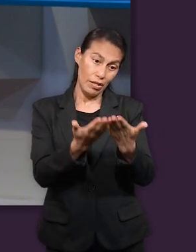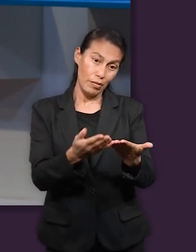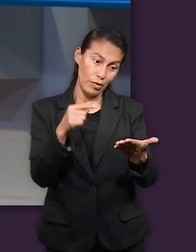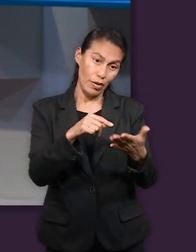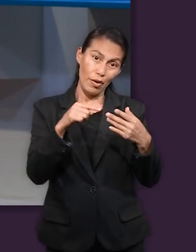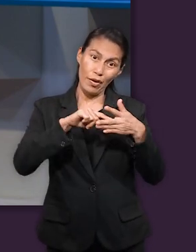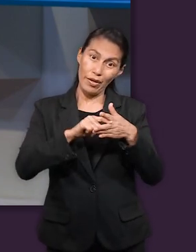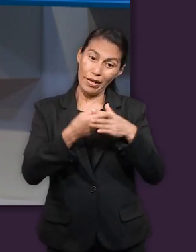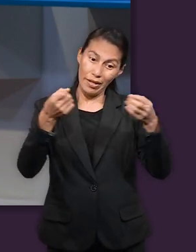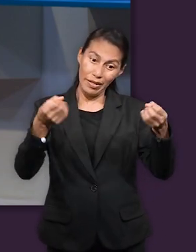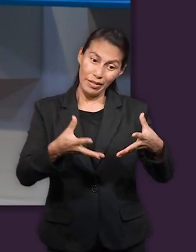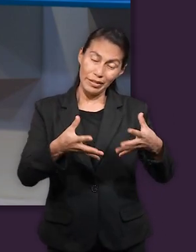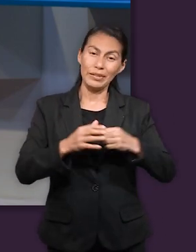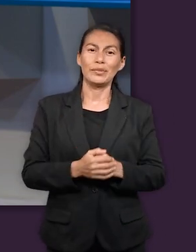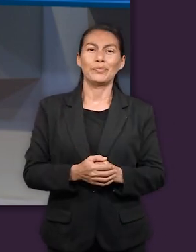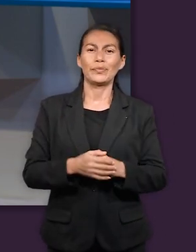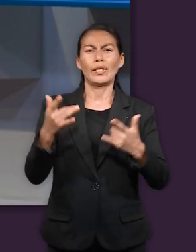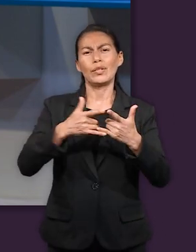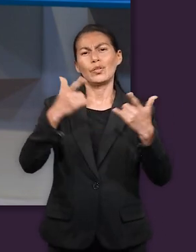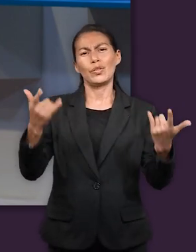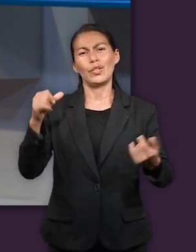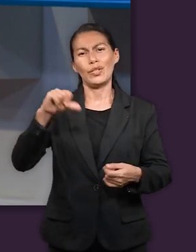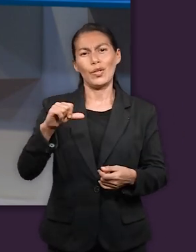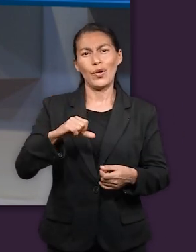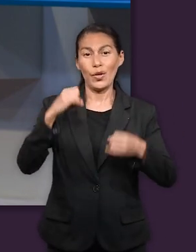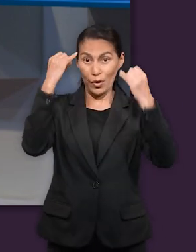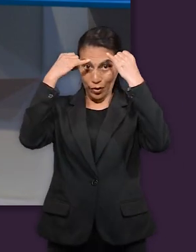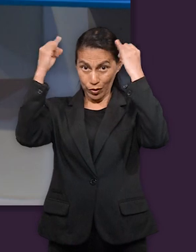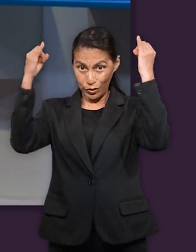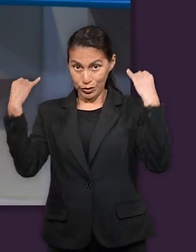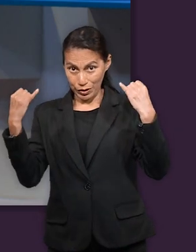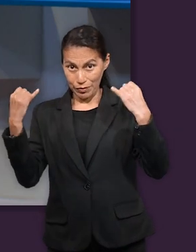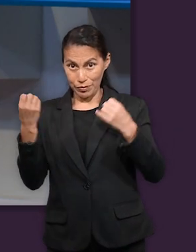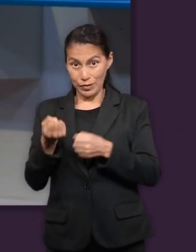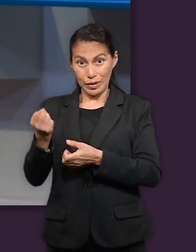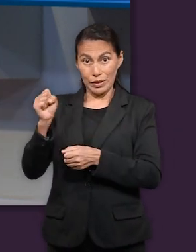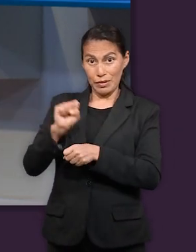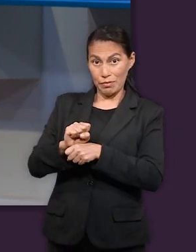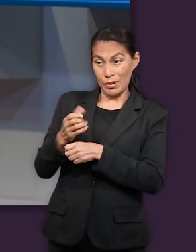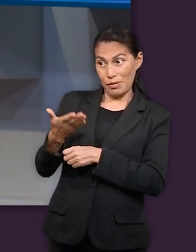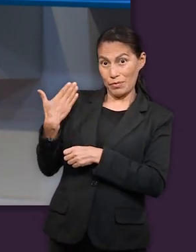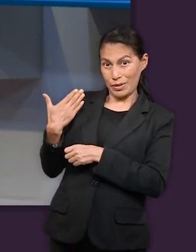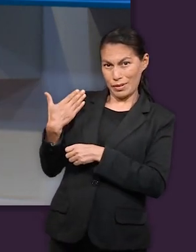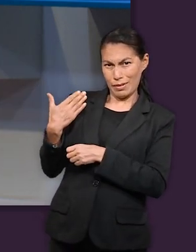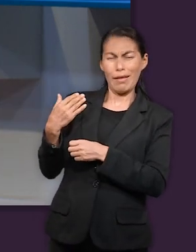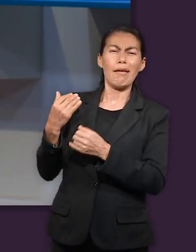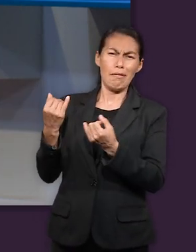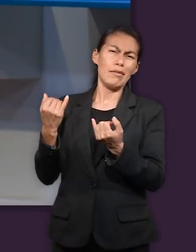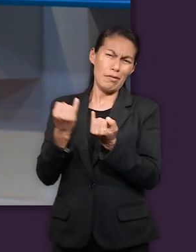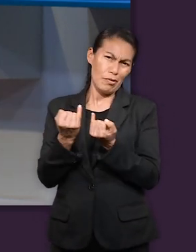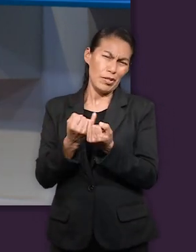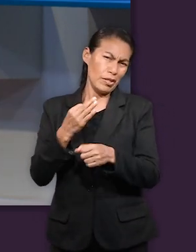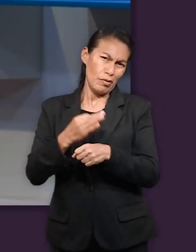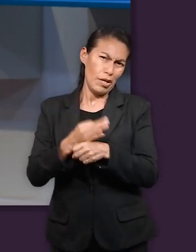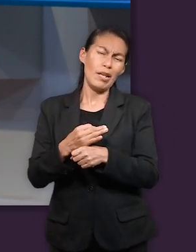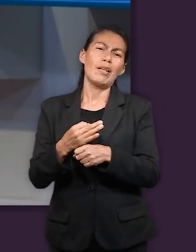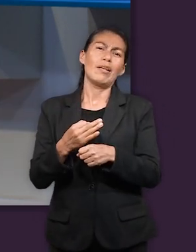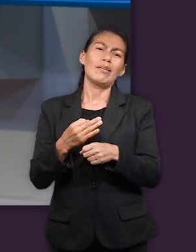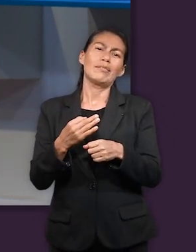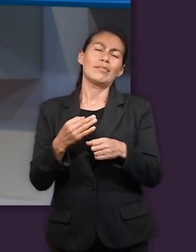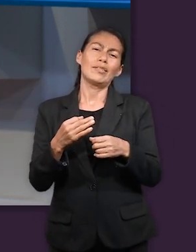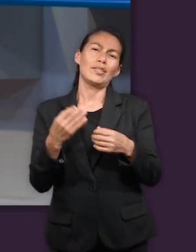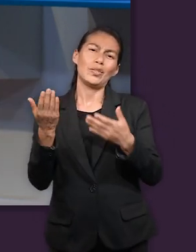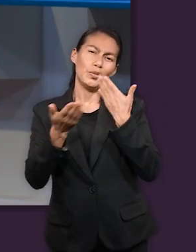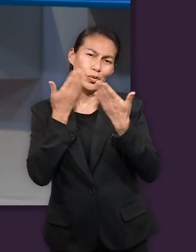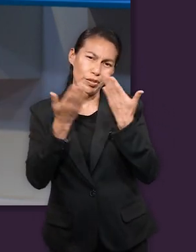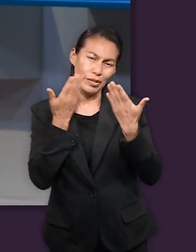episodio de hoy trata acerca de José, de quien estudiamos la semana pasada y hoy seguiremos estudiando un poco de su vida.